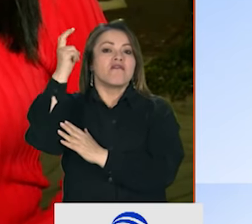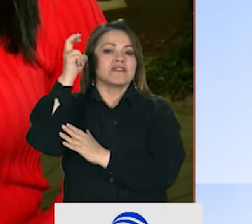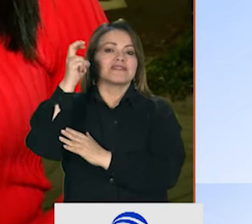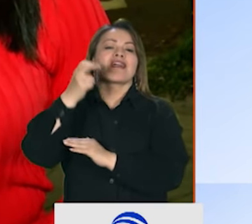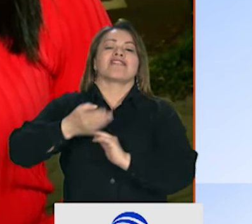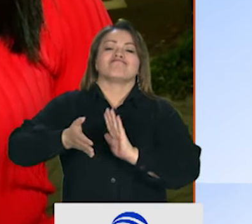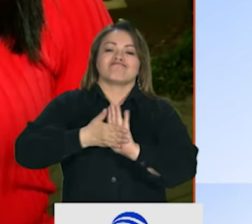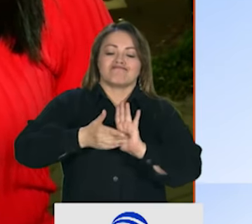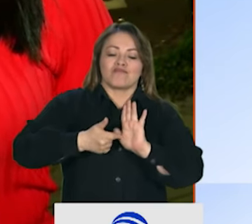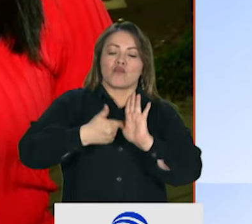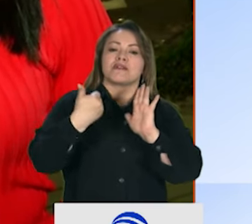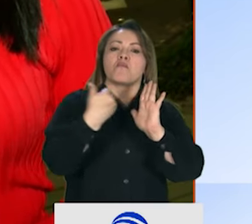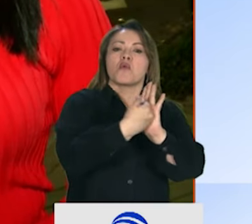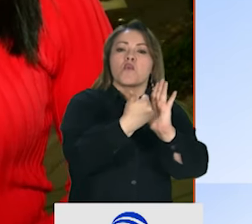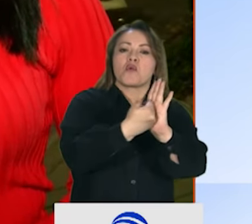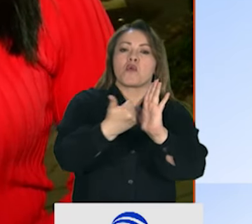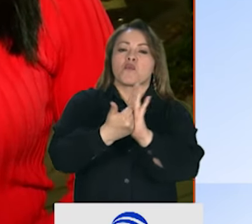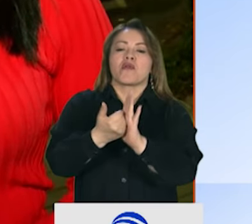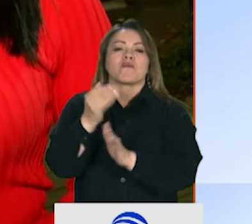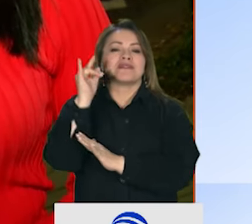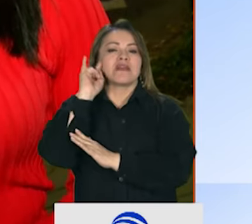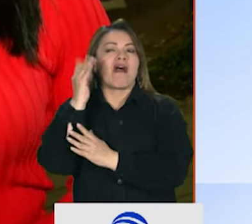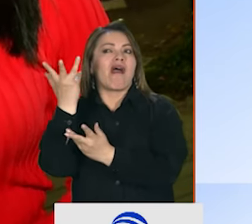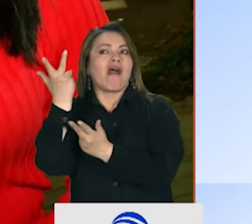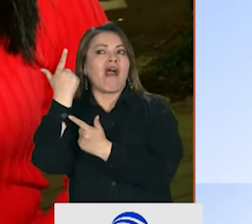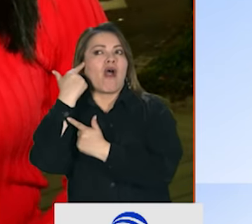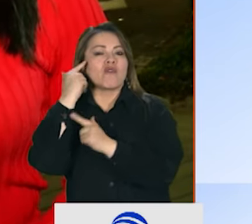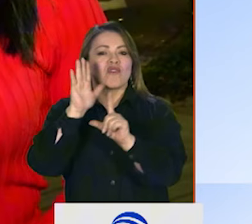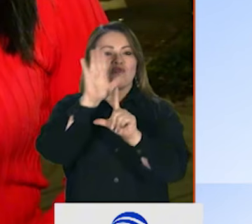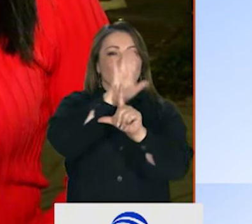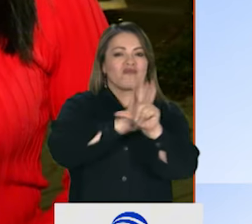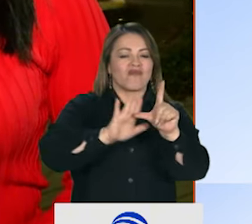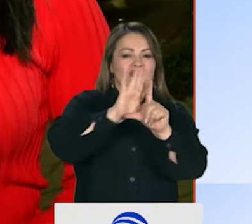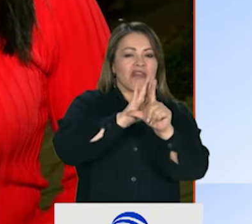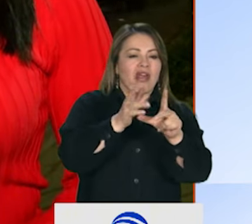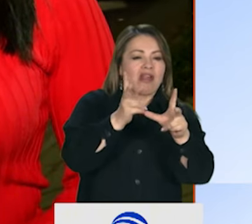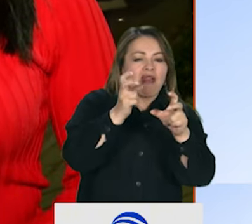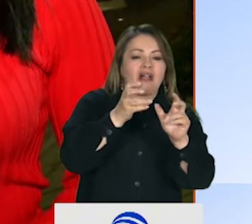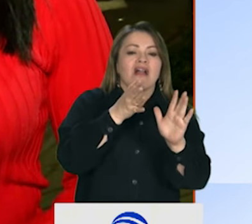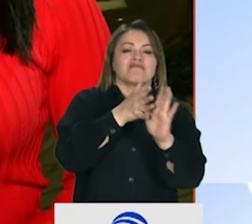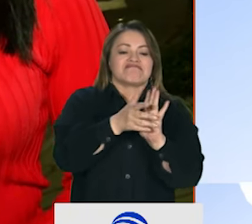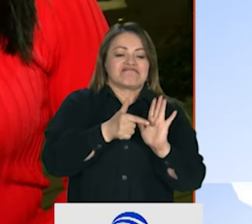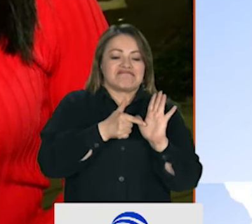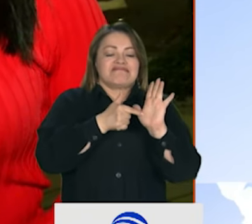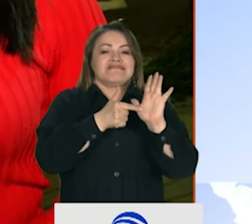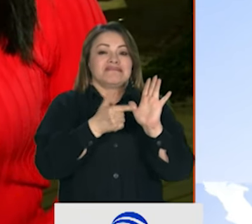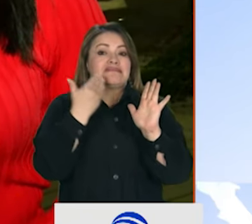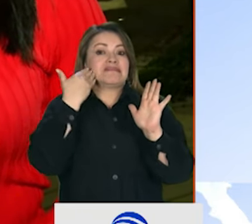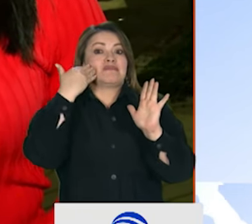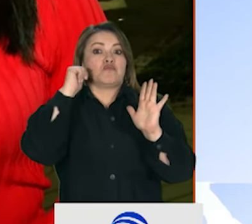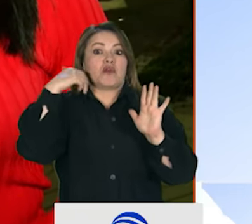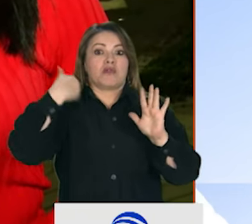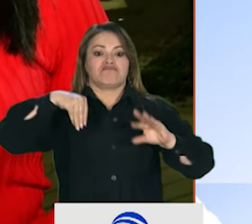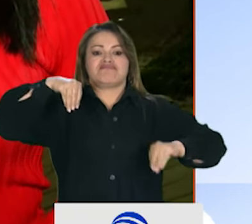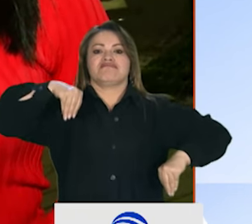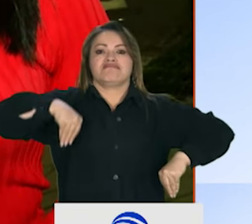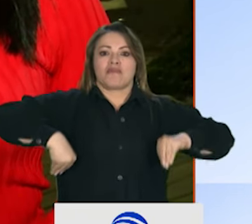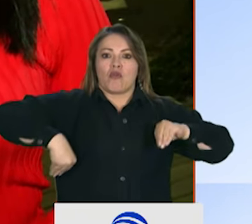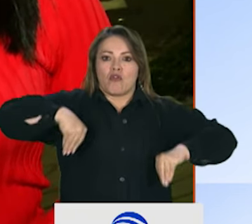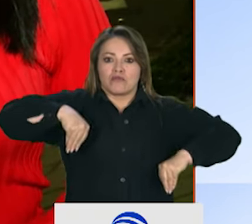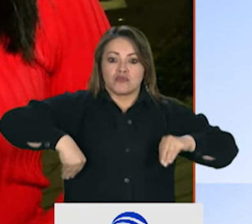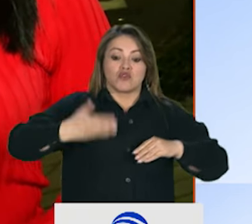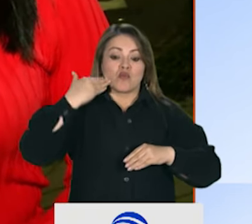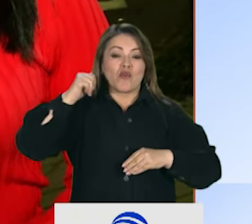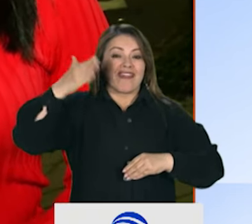pruebas entre audios y videos que vinculan a la exalta funcionaria del gobierno Petro en el entramado de corrupción de la Unidad